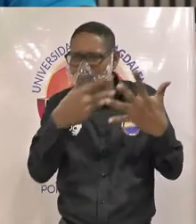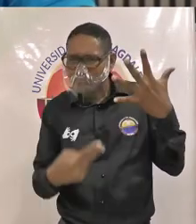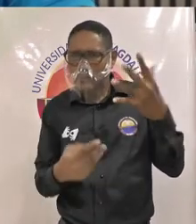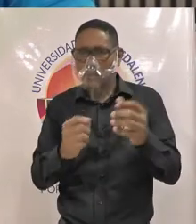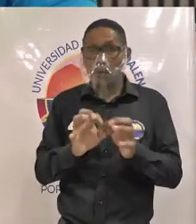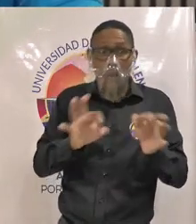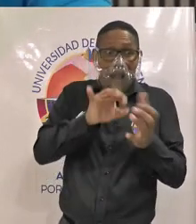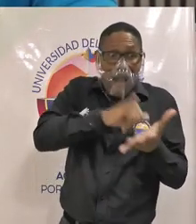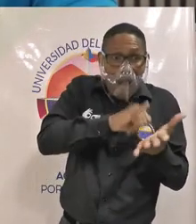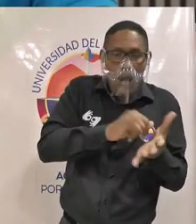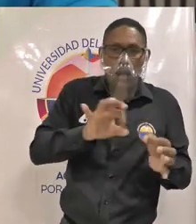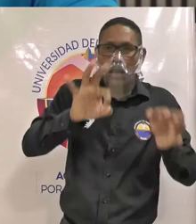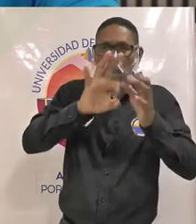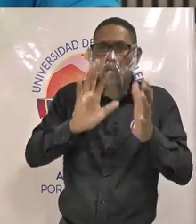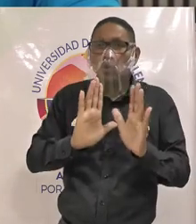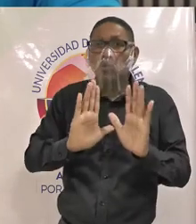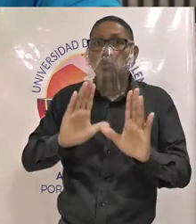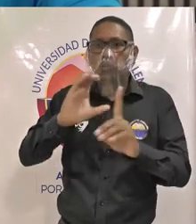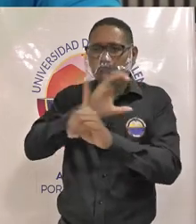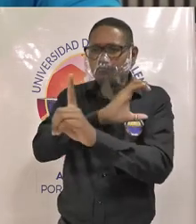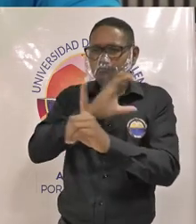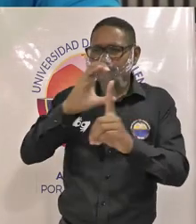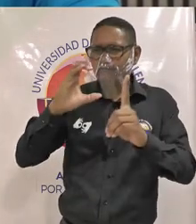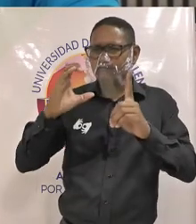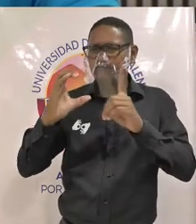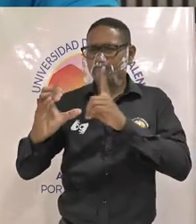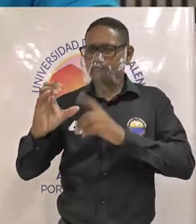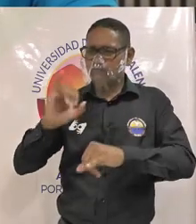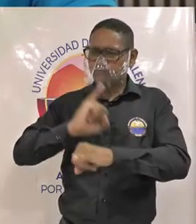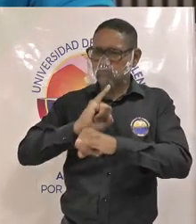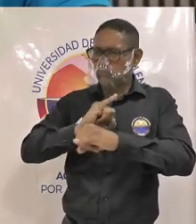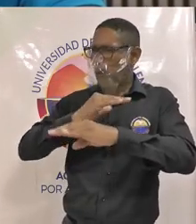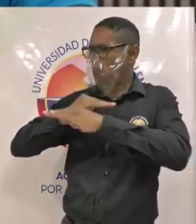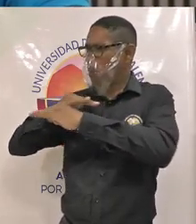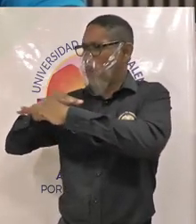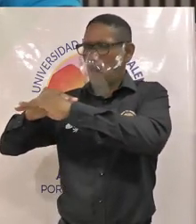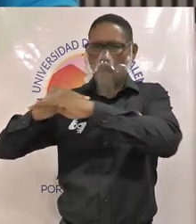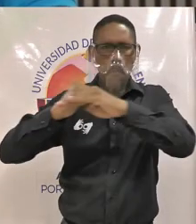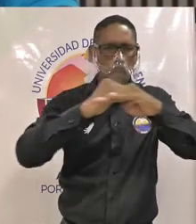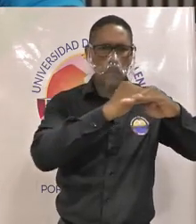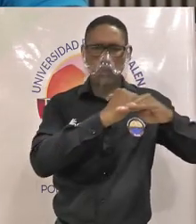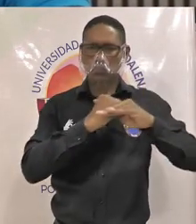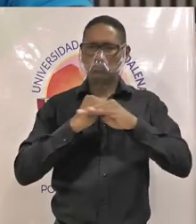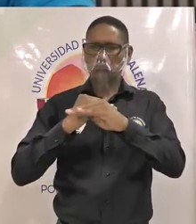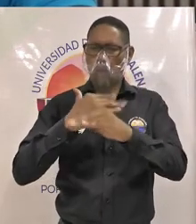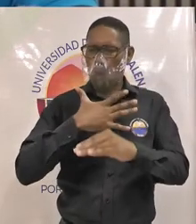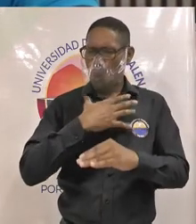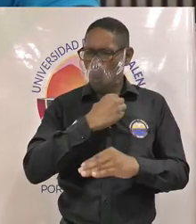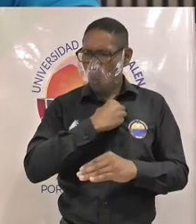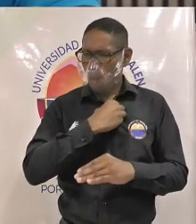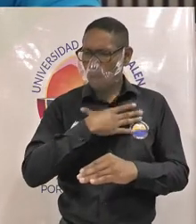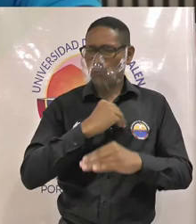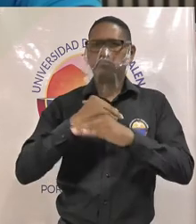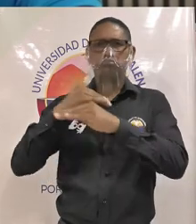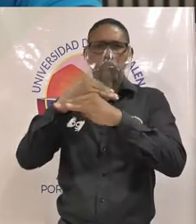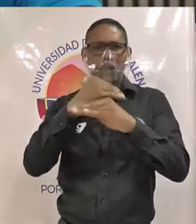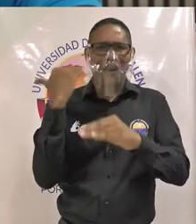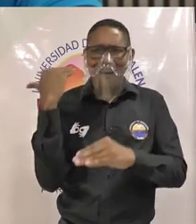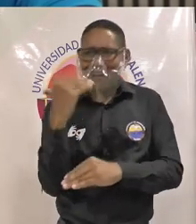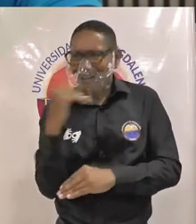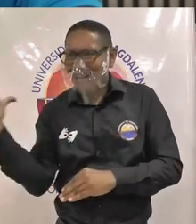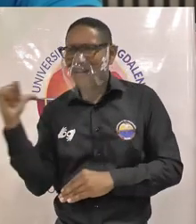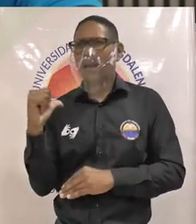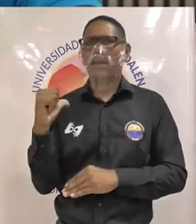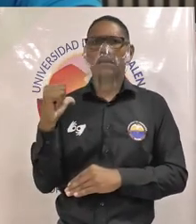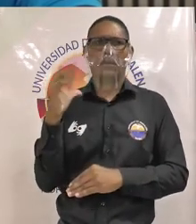promover una cultura institucional de equidad e igualdad de oportunidades para las mujeres para